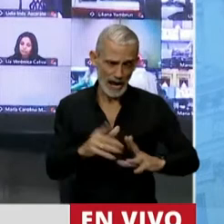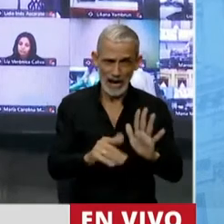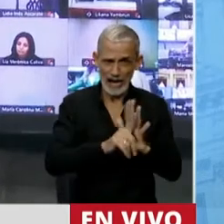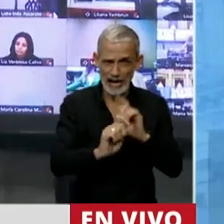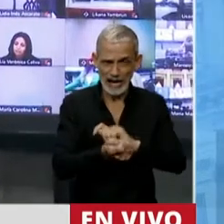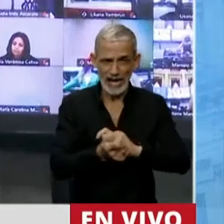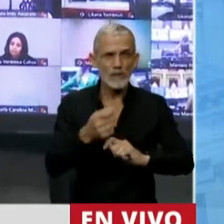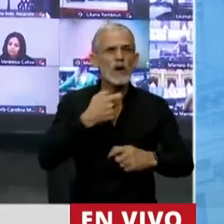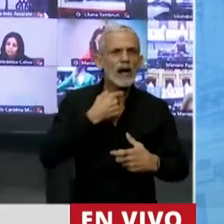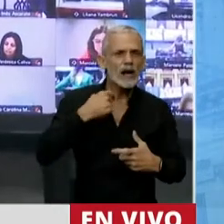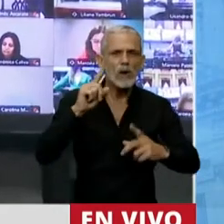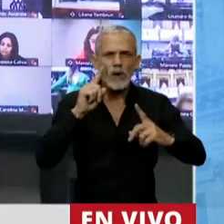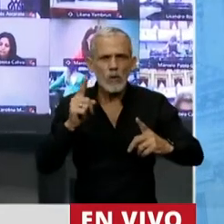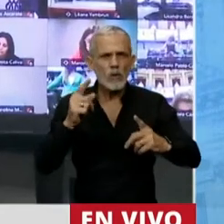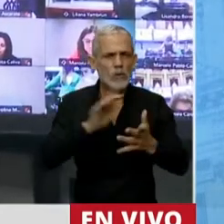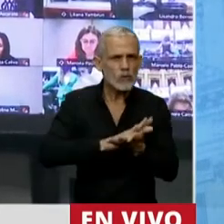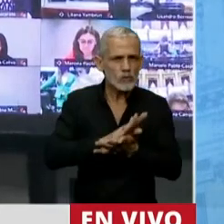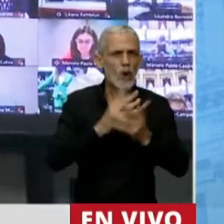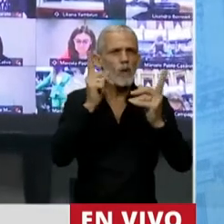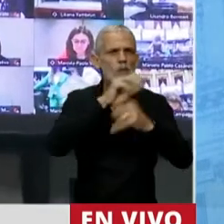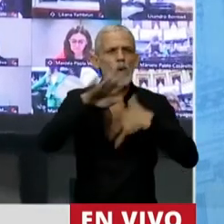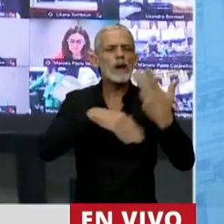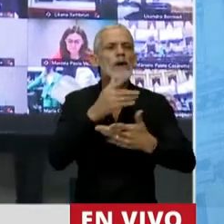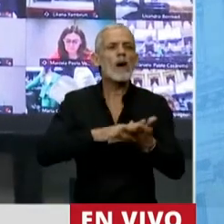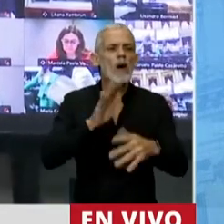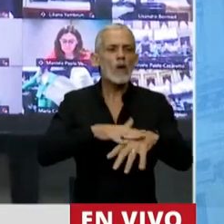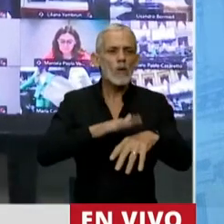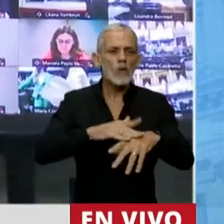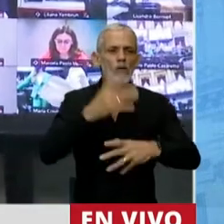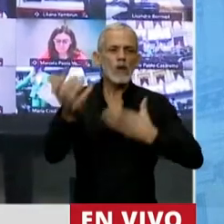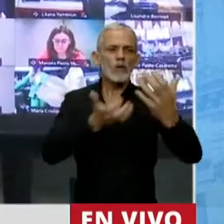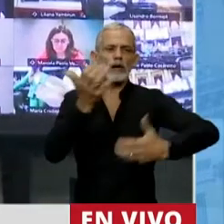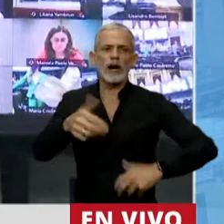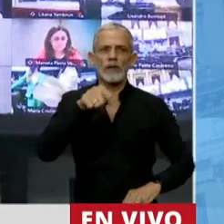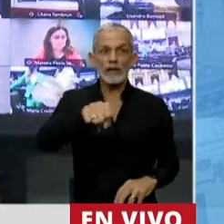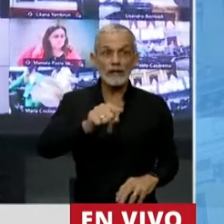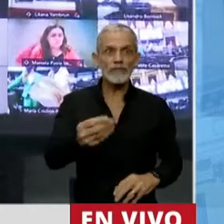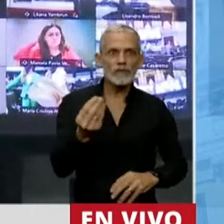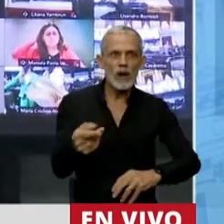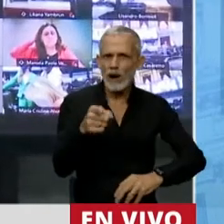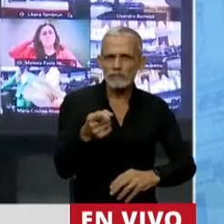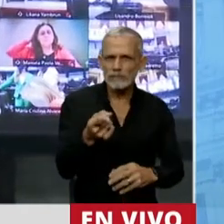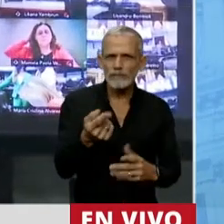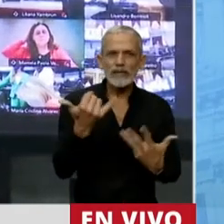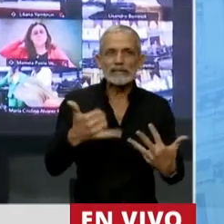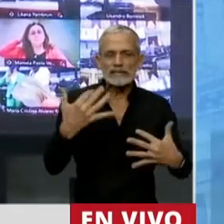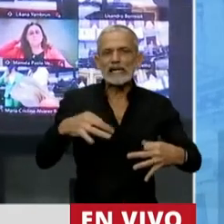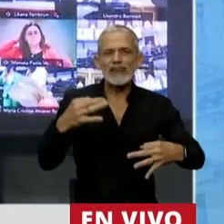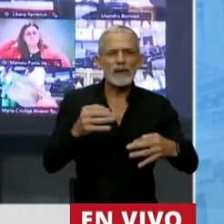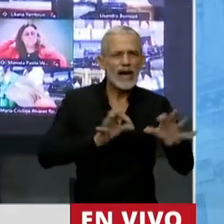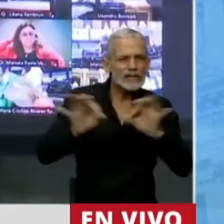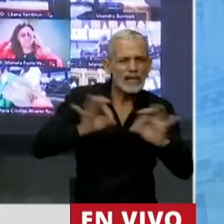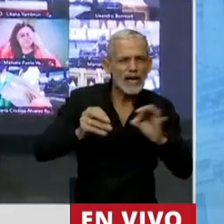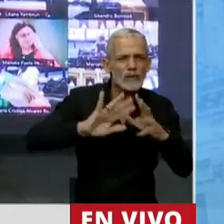dijimos todos, las terribles consecuencias que deja el fuego en nuestra ecología, se deberían estar pensando estrategias